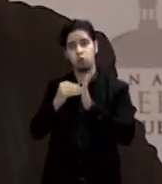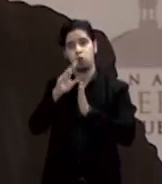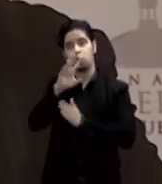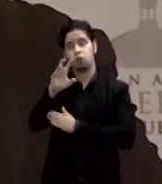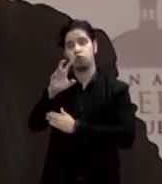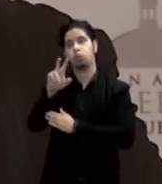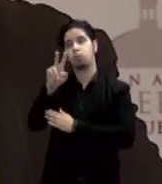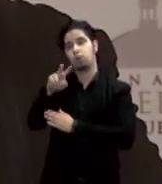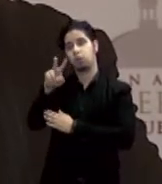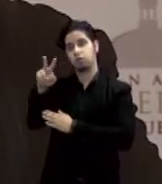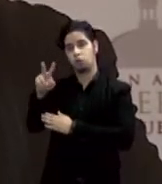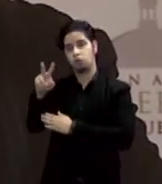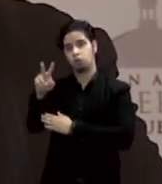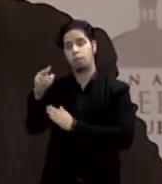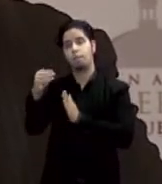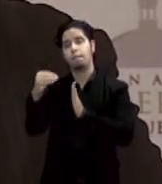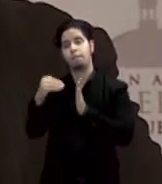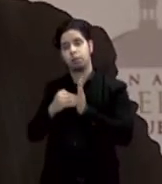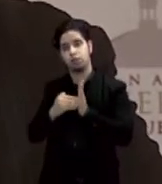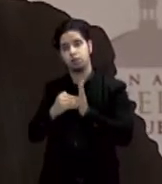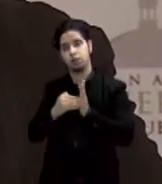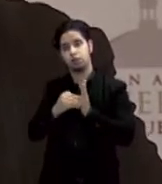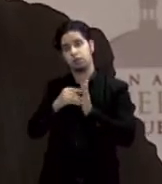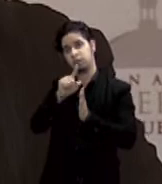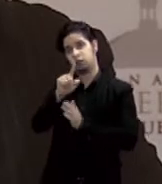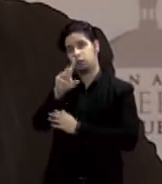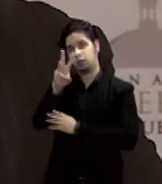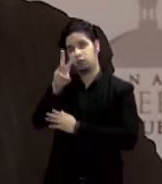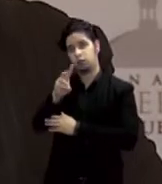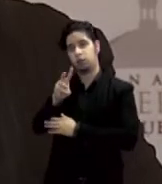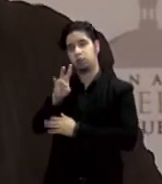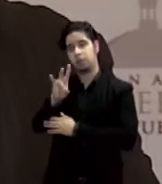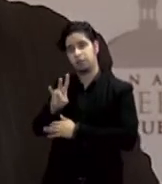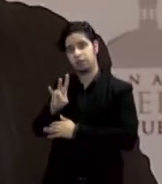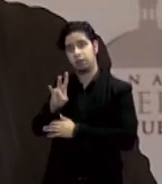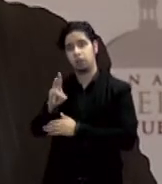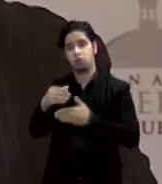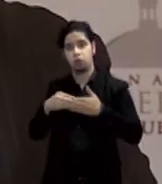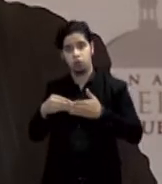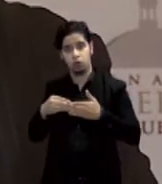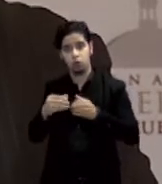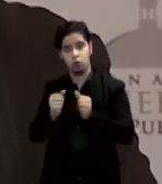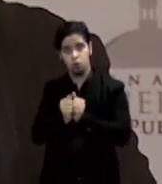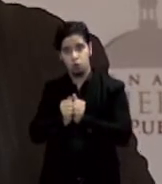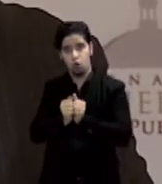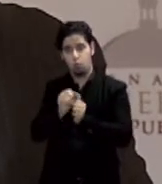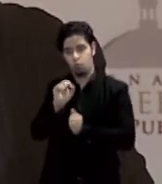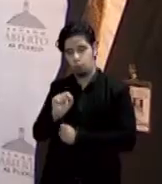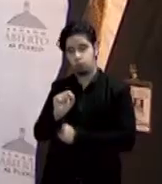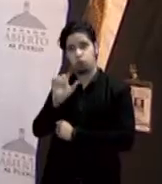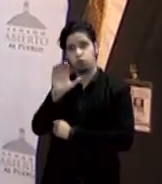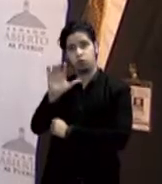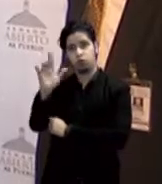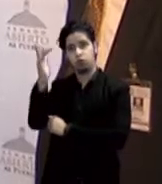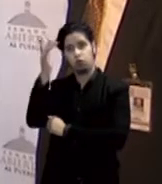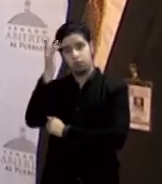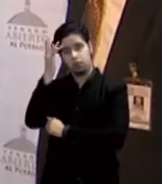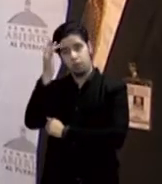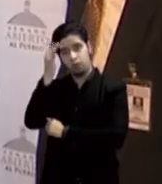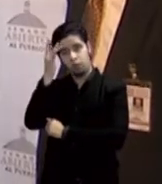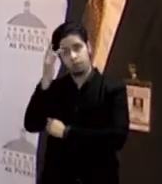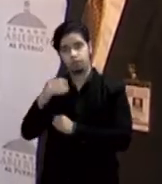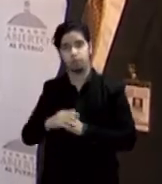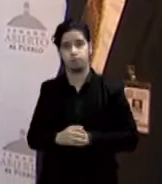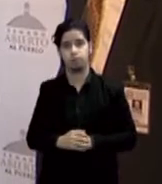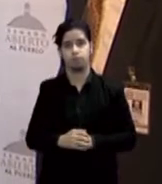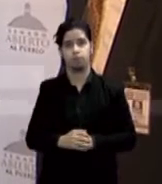mil 167 dólares con 55 centavos de lo que se desprende al